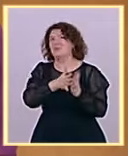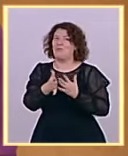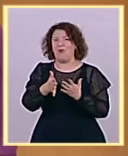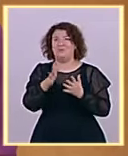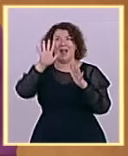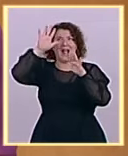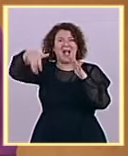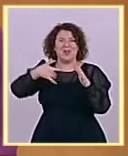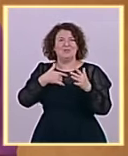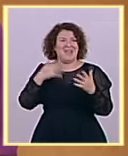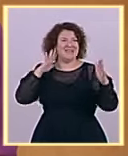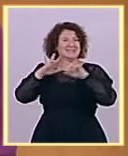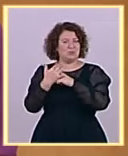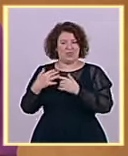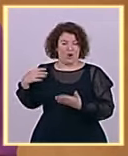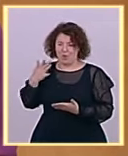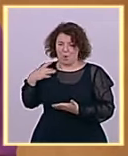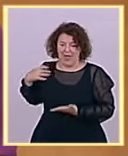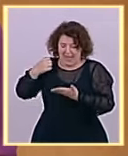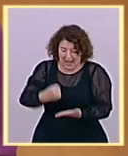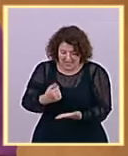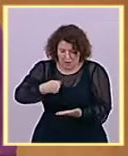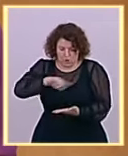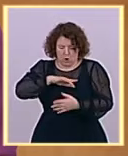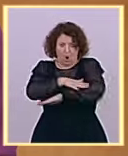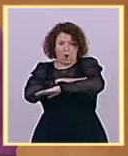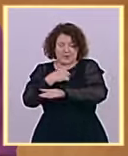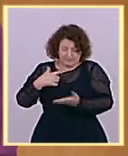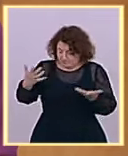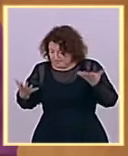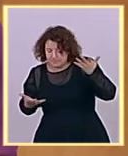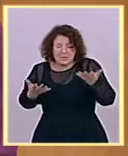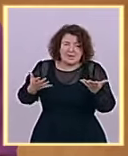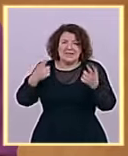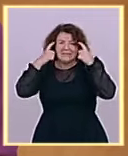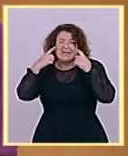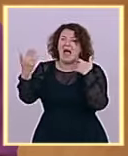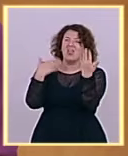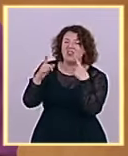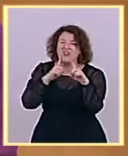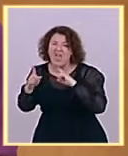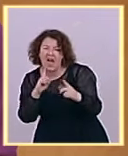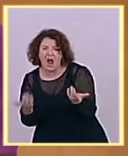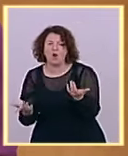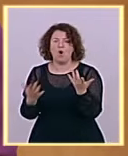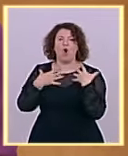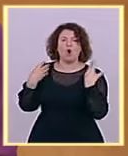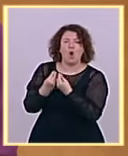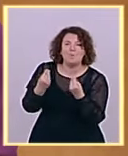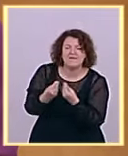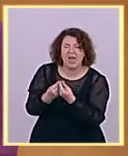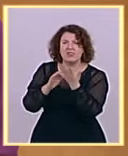con el diálogo y impulsando la convivencia está intentando, señoría, dejar atrás